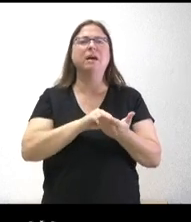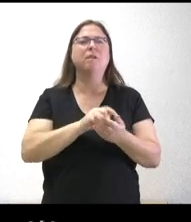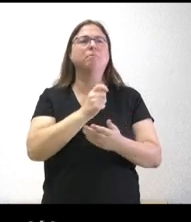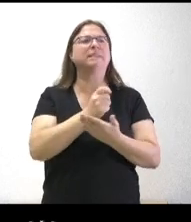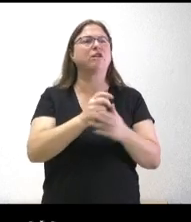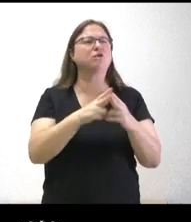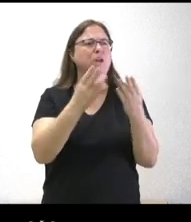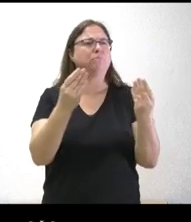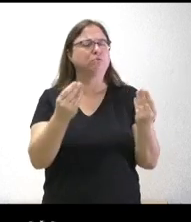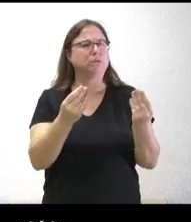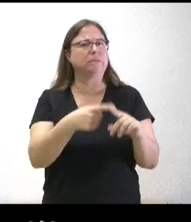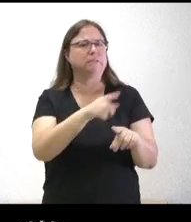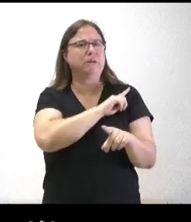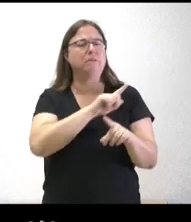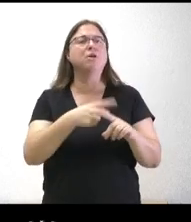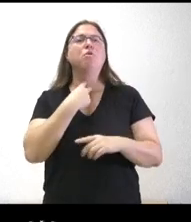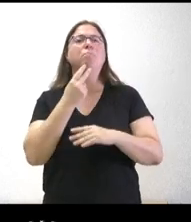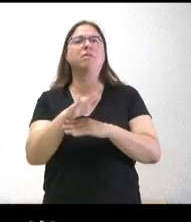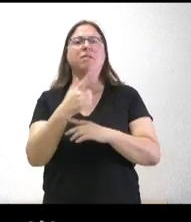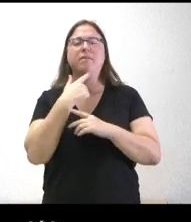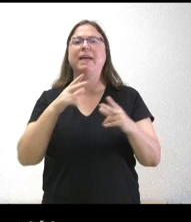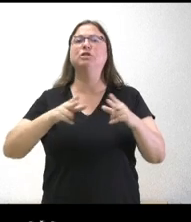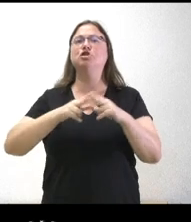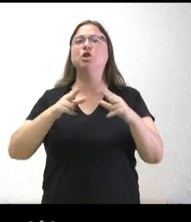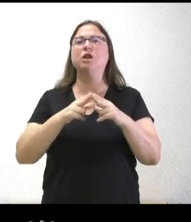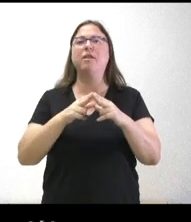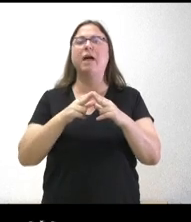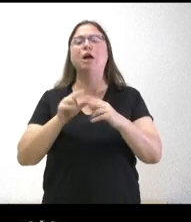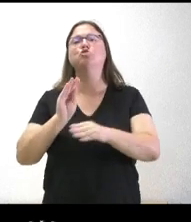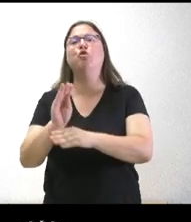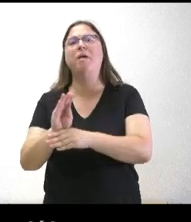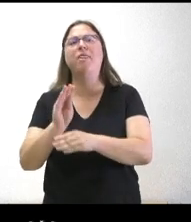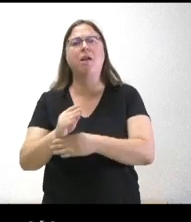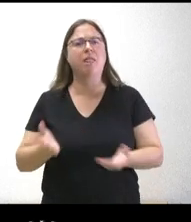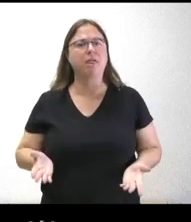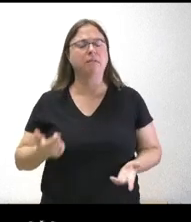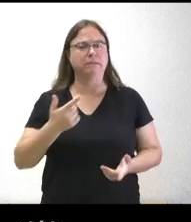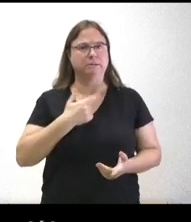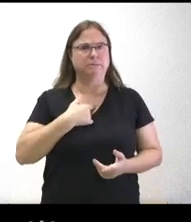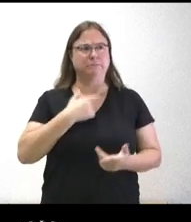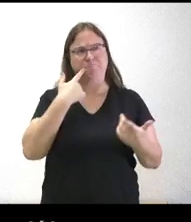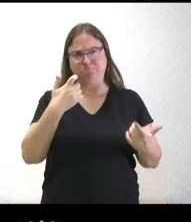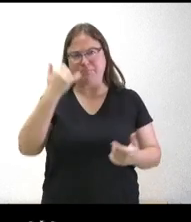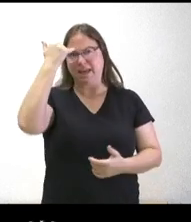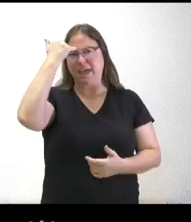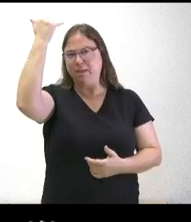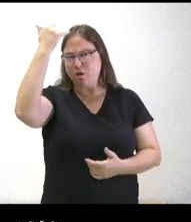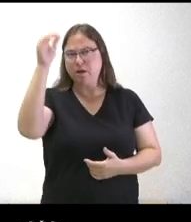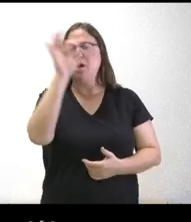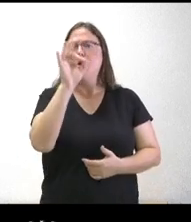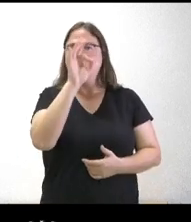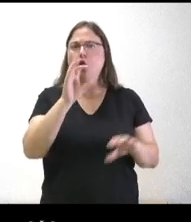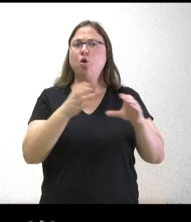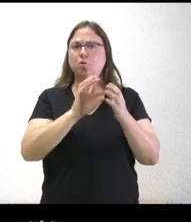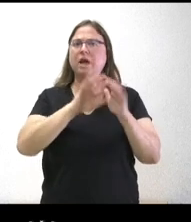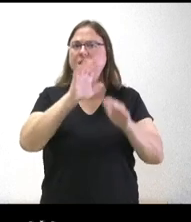sociales y también su portavoz en las Cortes habló de una sociedad subvencionada no sé si estos mensajes son meramente ideológicos o la Junta se